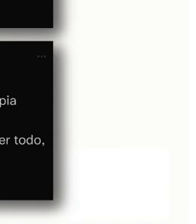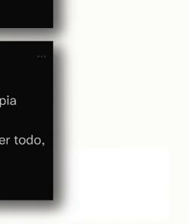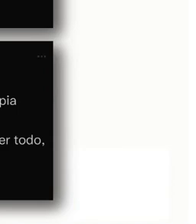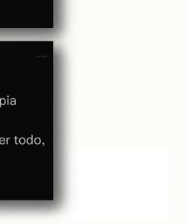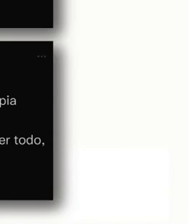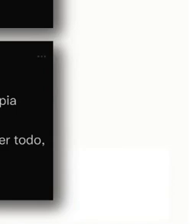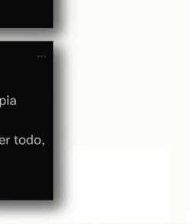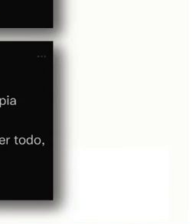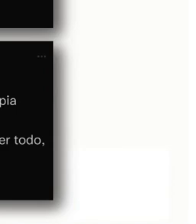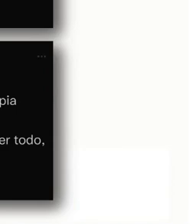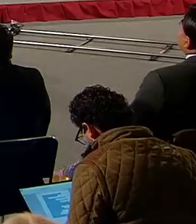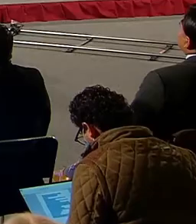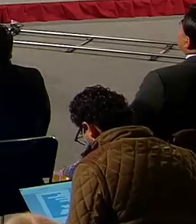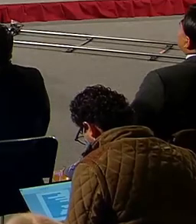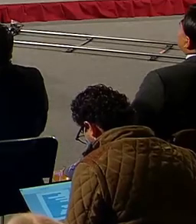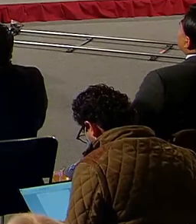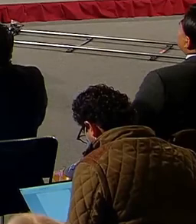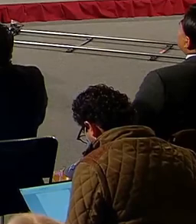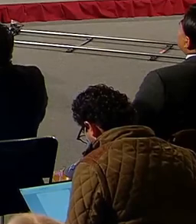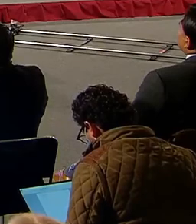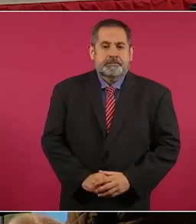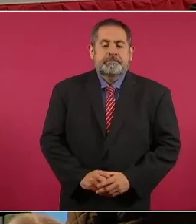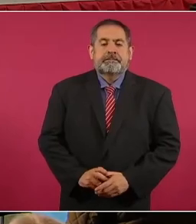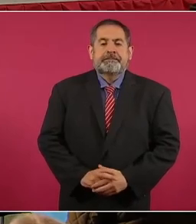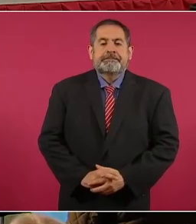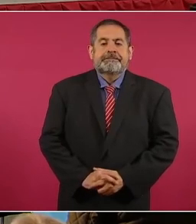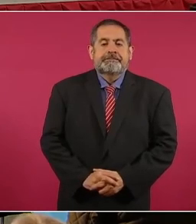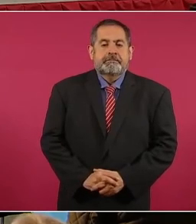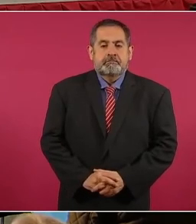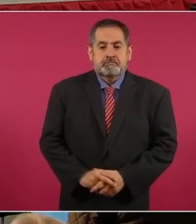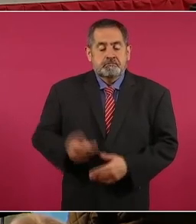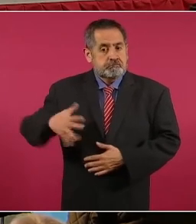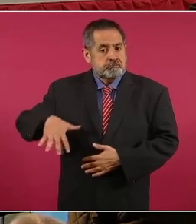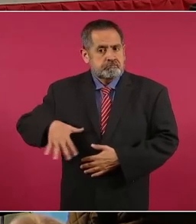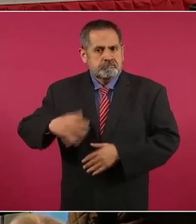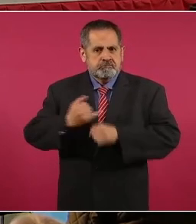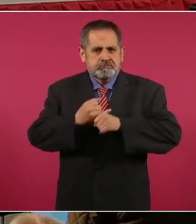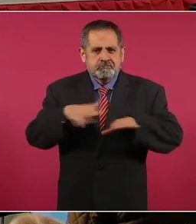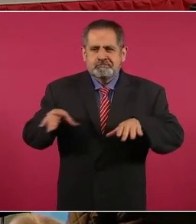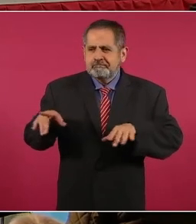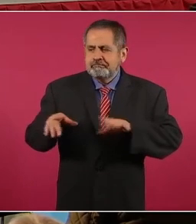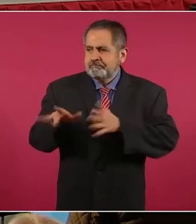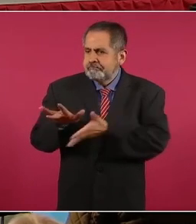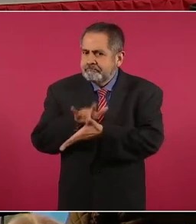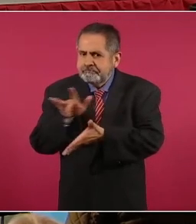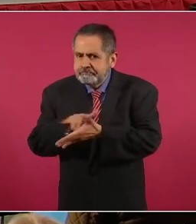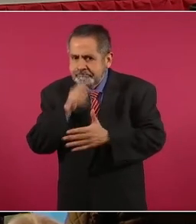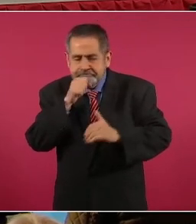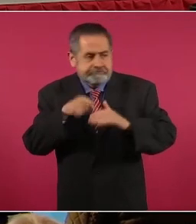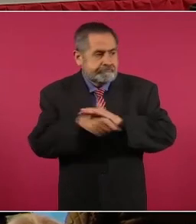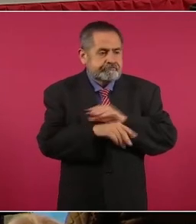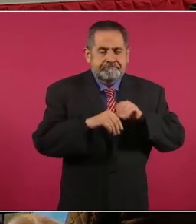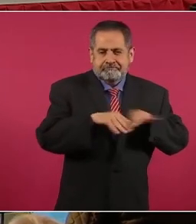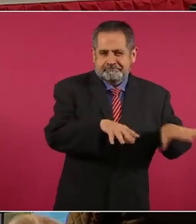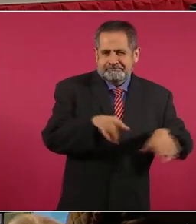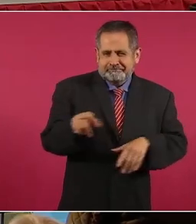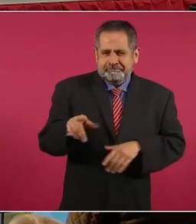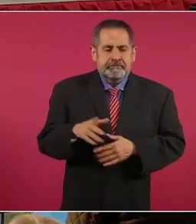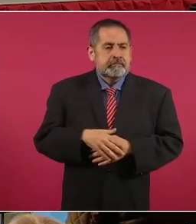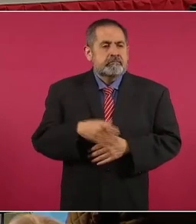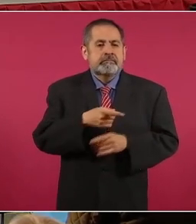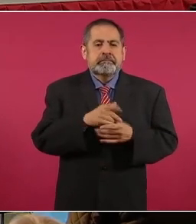Pero bueno, toda esta información que se ha dado a conocer de las filtraciones de guacamayas, de los correos de la Sedena, ha sido